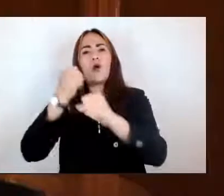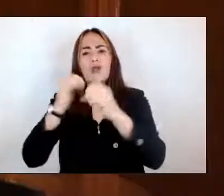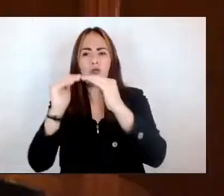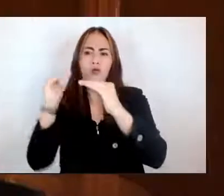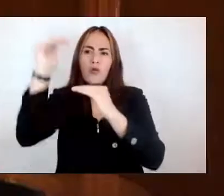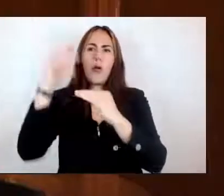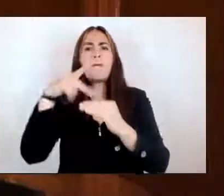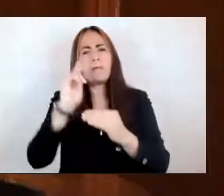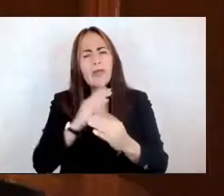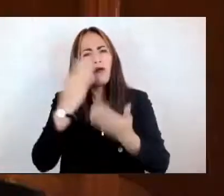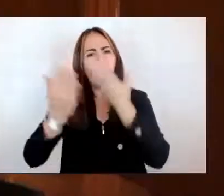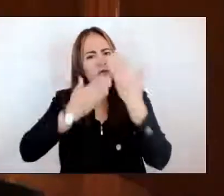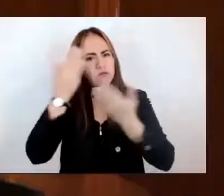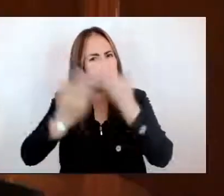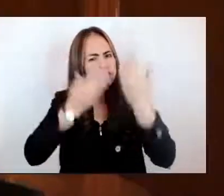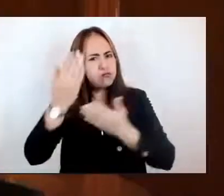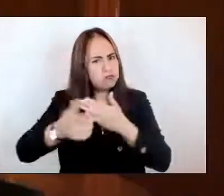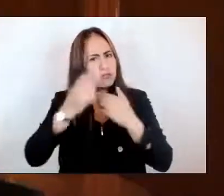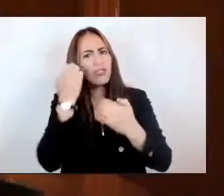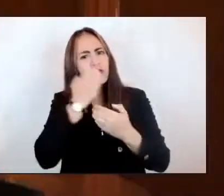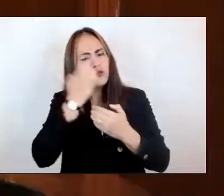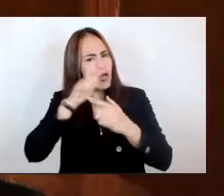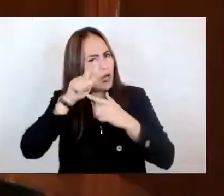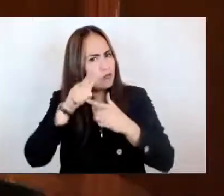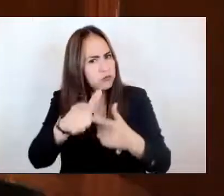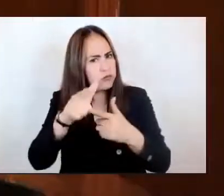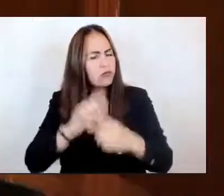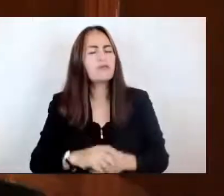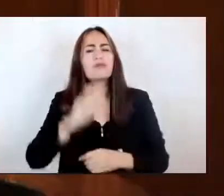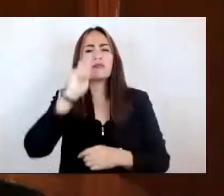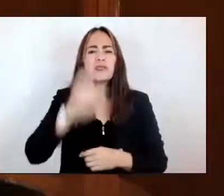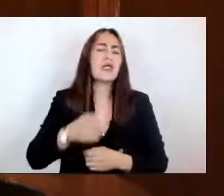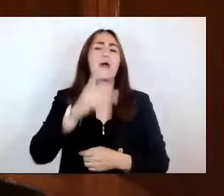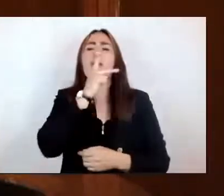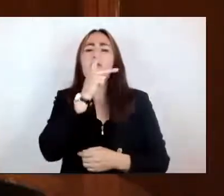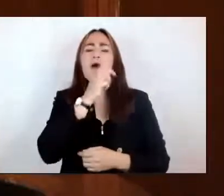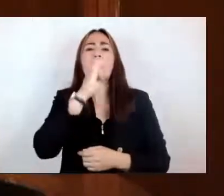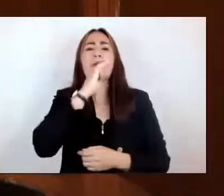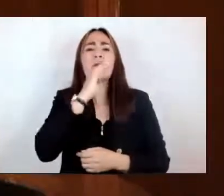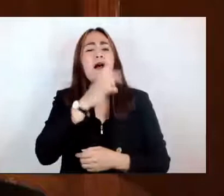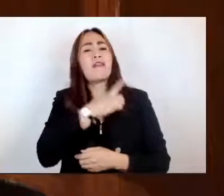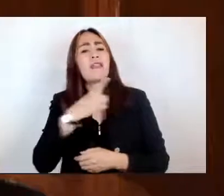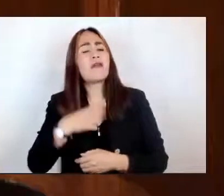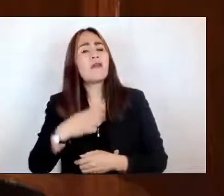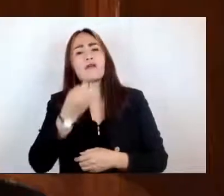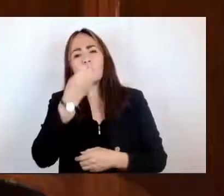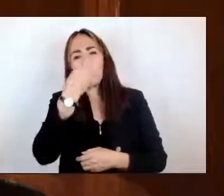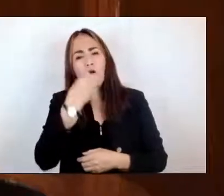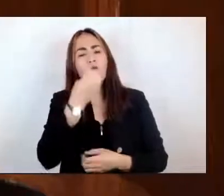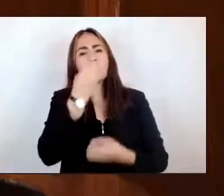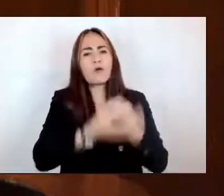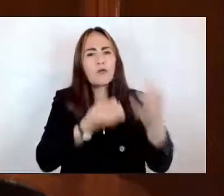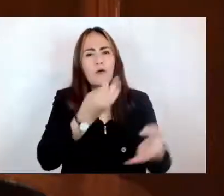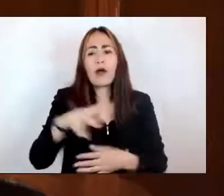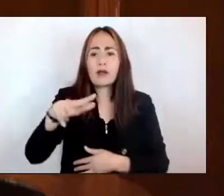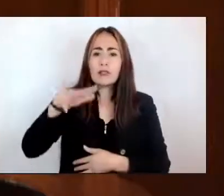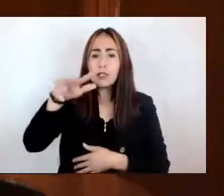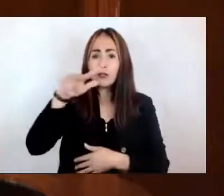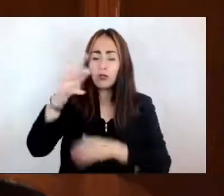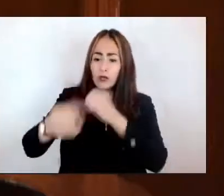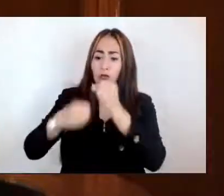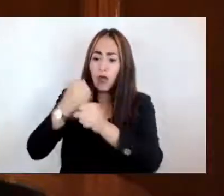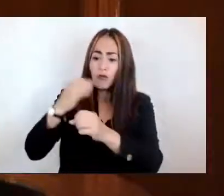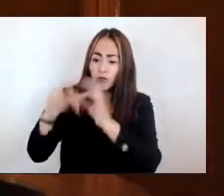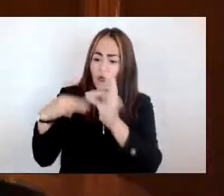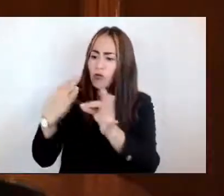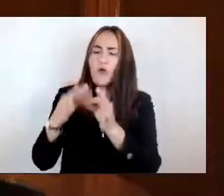esto es que los padres tienen la obligación de proporcionar alimentos, aunque cumplan la mayoría de edad, pero